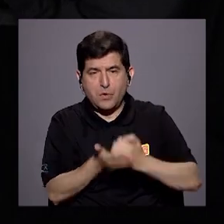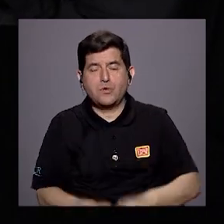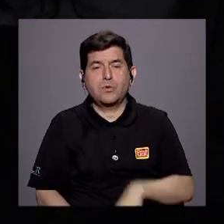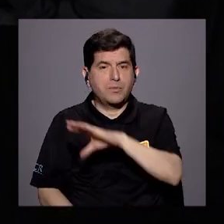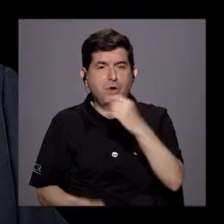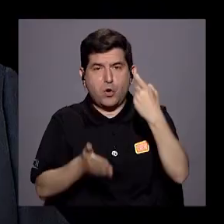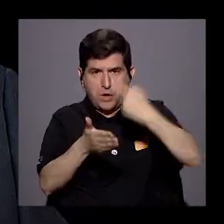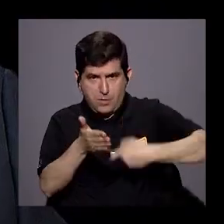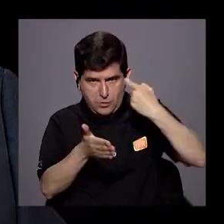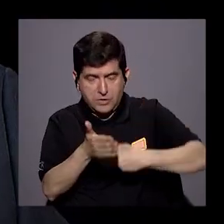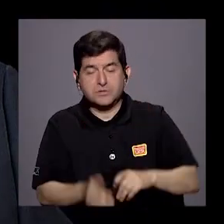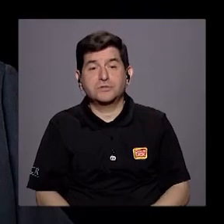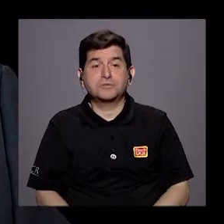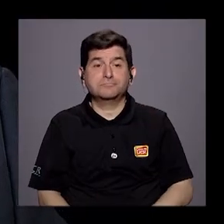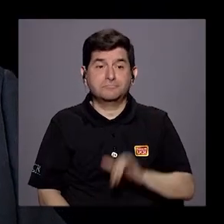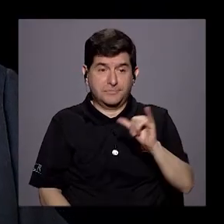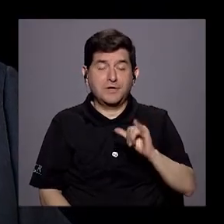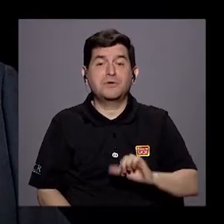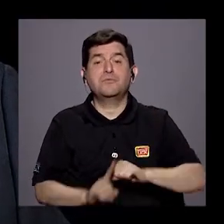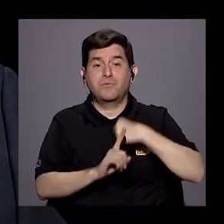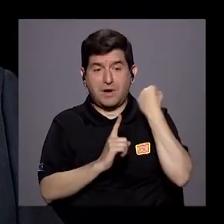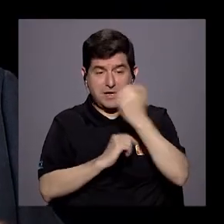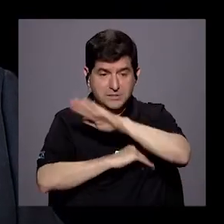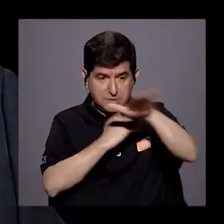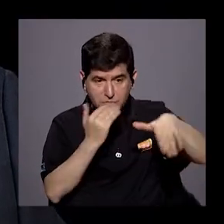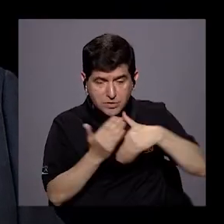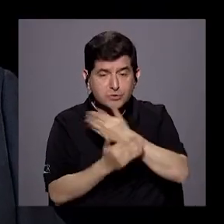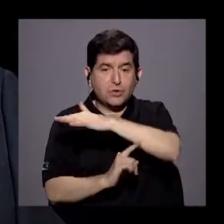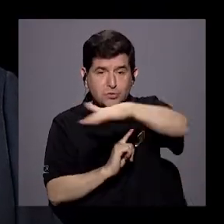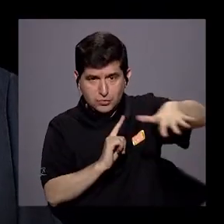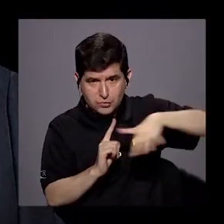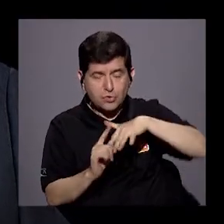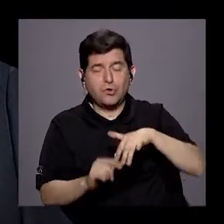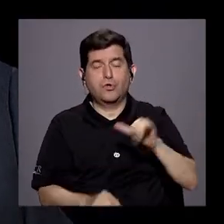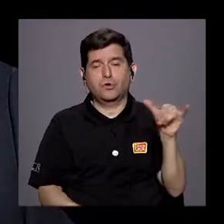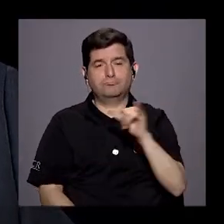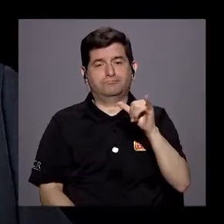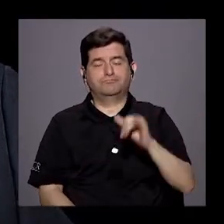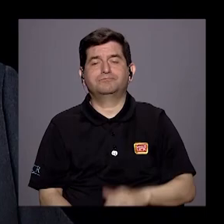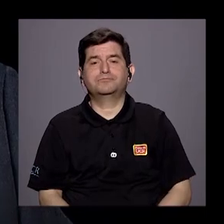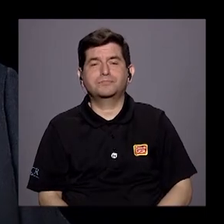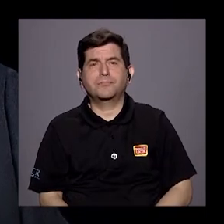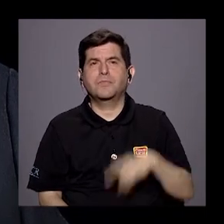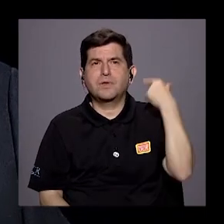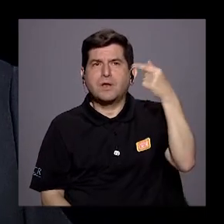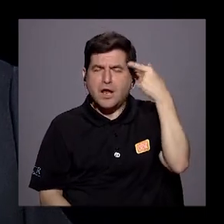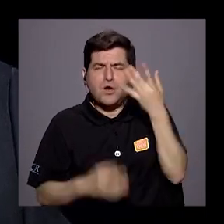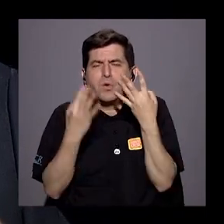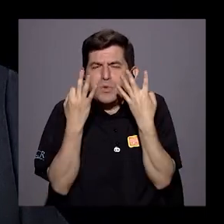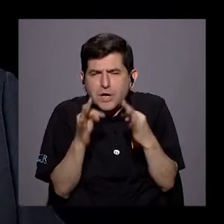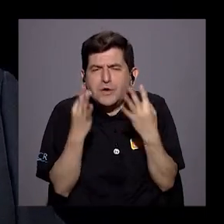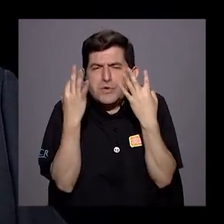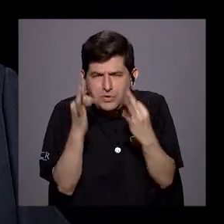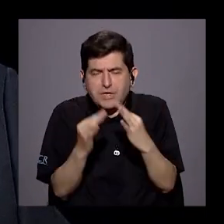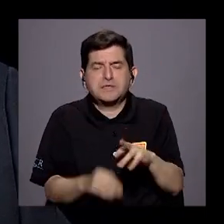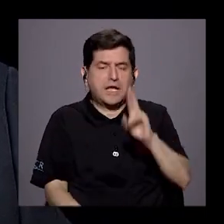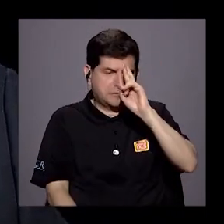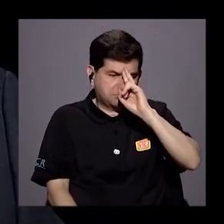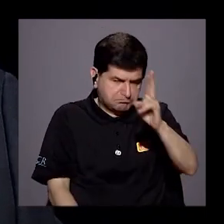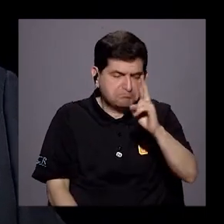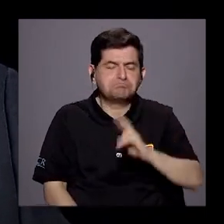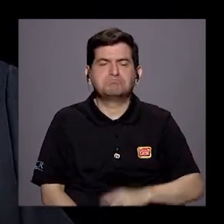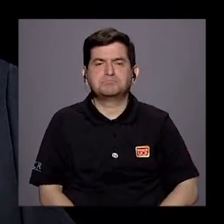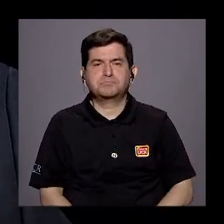reforma fiscal. Y como consecuencia de la reforma fiscal todo lo que rodea a eso. Este gobierno hizo un esfuerzo, que hay que